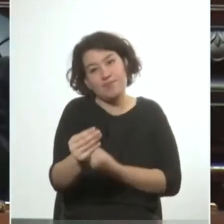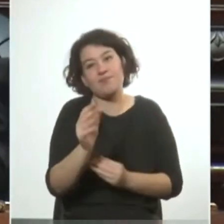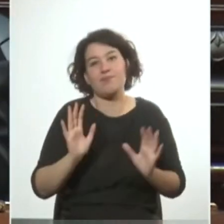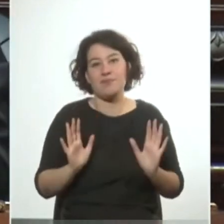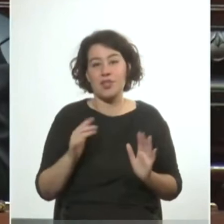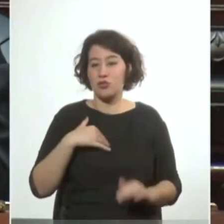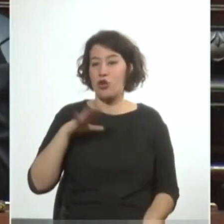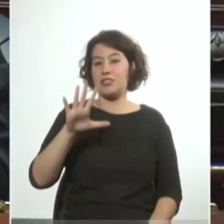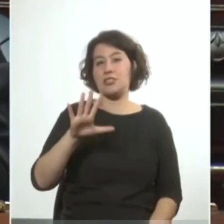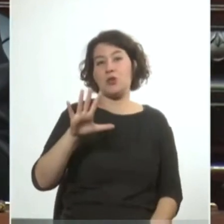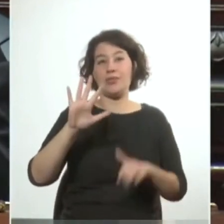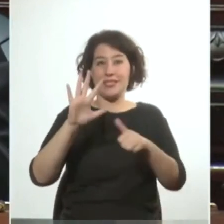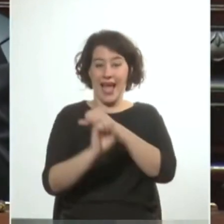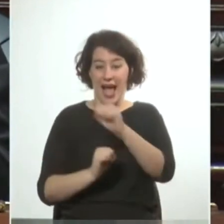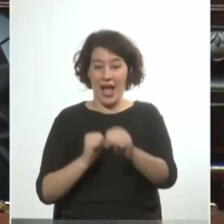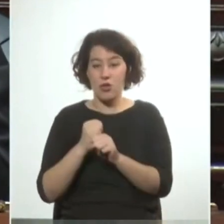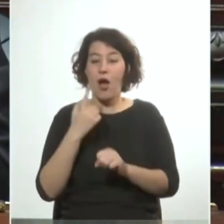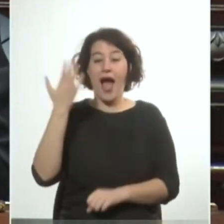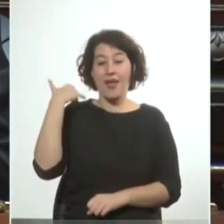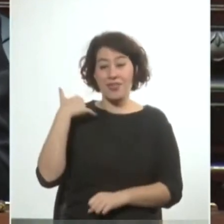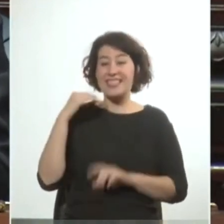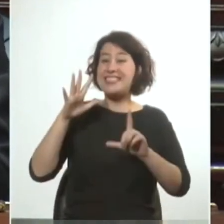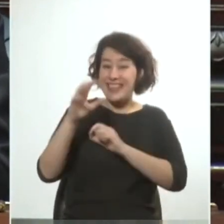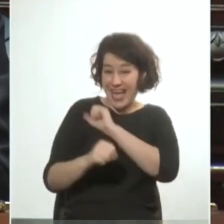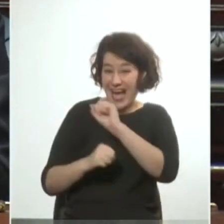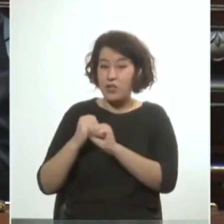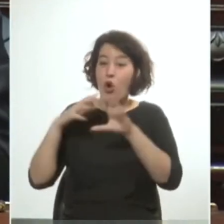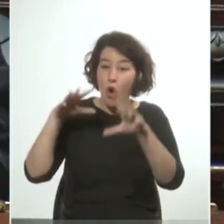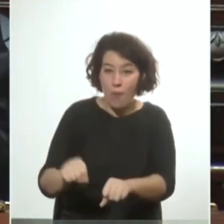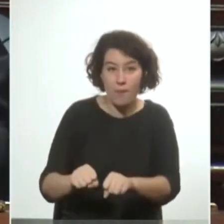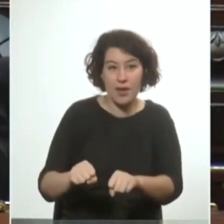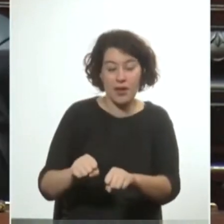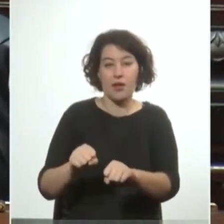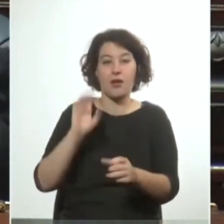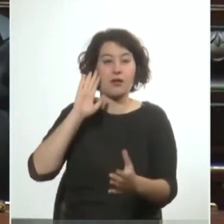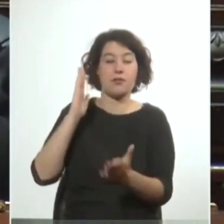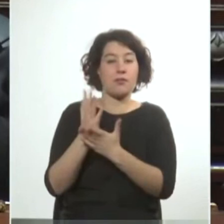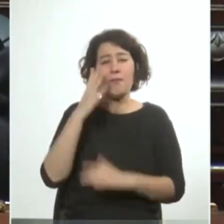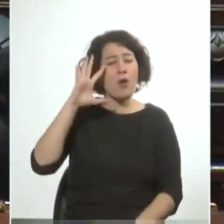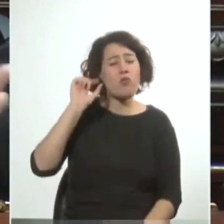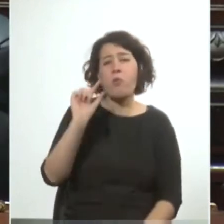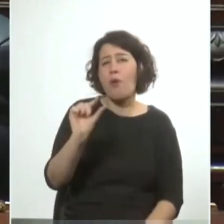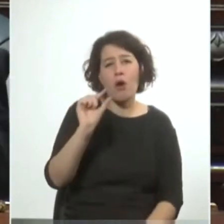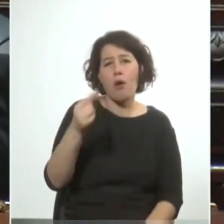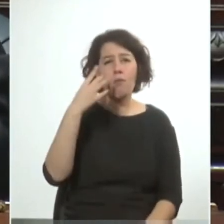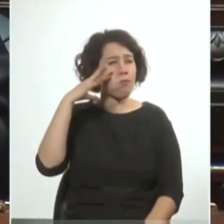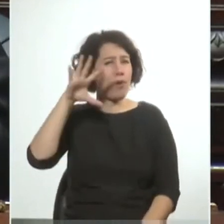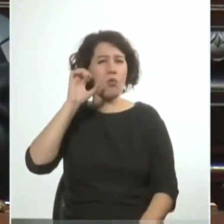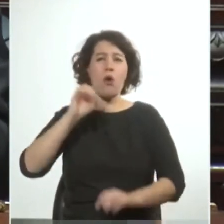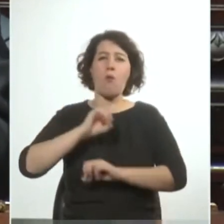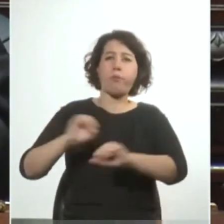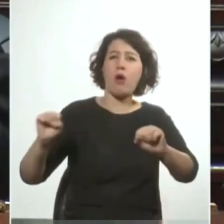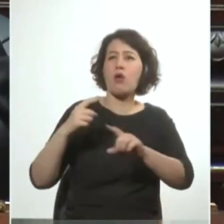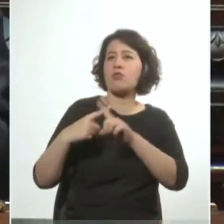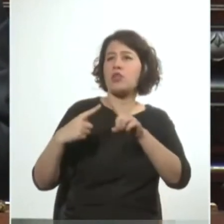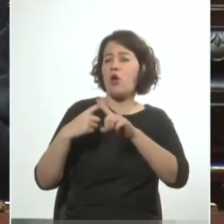yo tengo 56 años cuando se dio el golpe de estado tenía 7 la verdad que no me acuerdo me acuerdo muy poca cosa me acuerdo cuando le volaron la casa a un tío